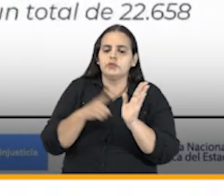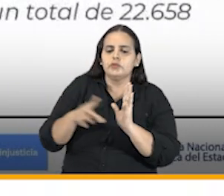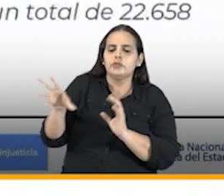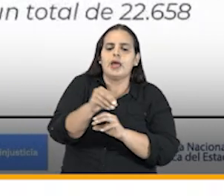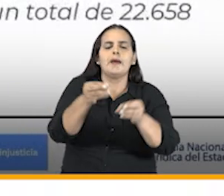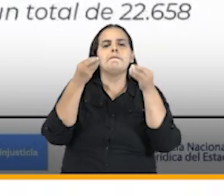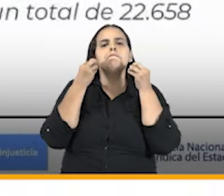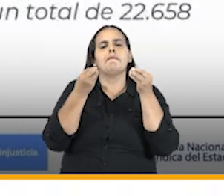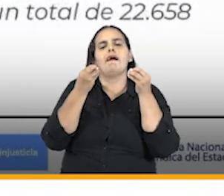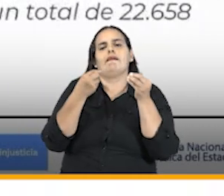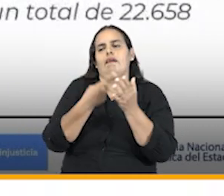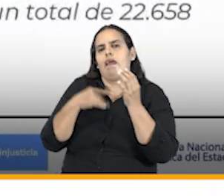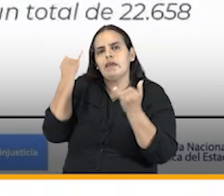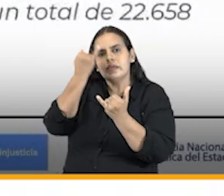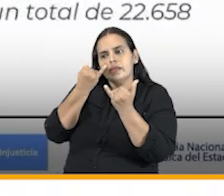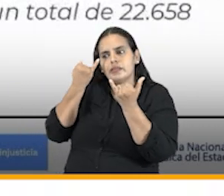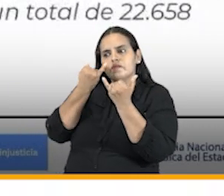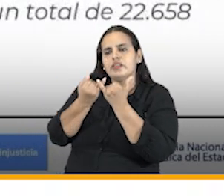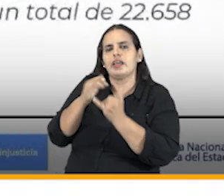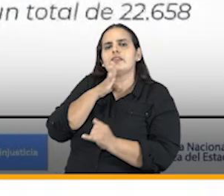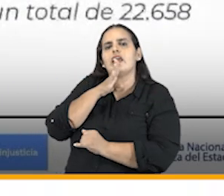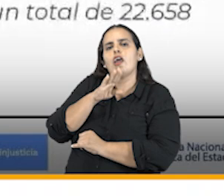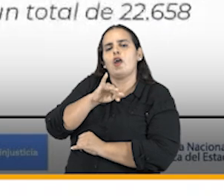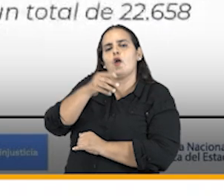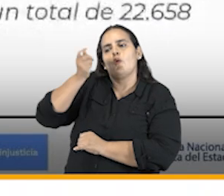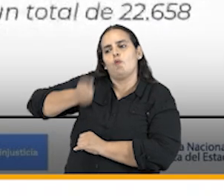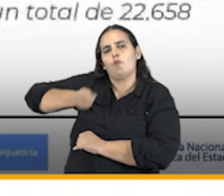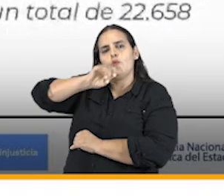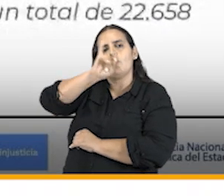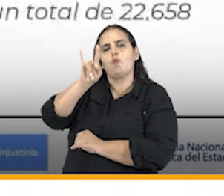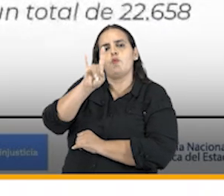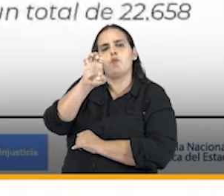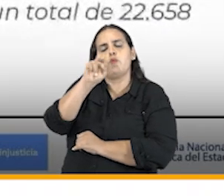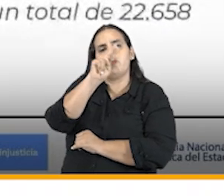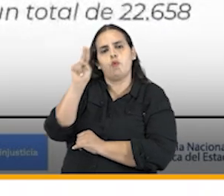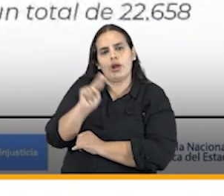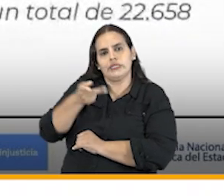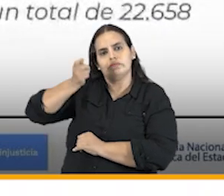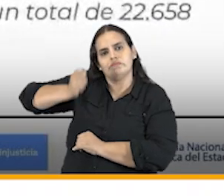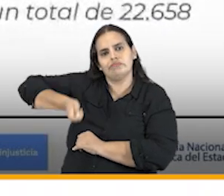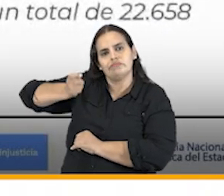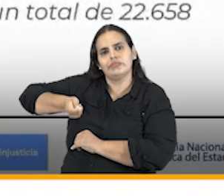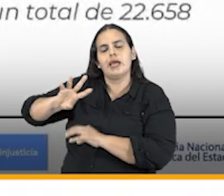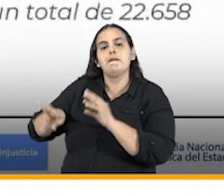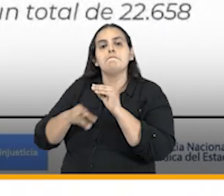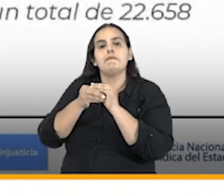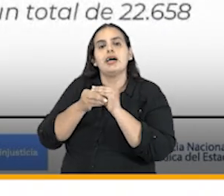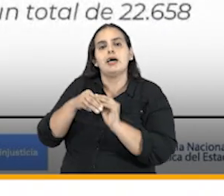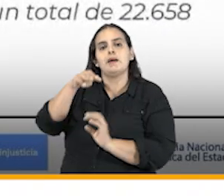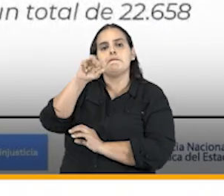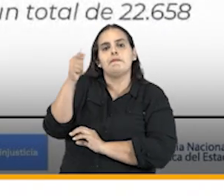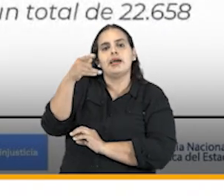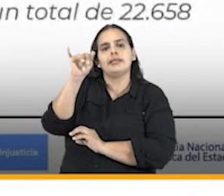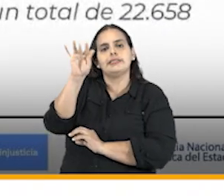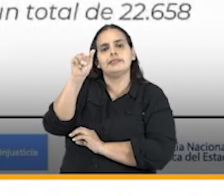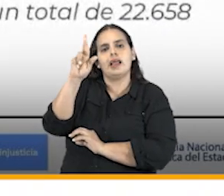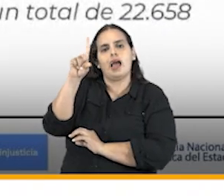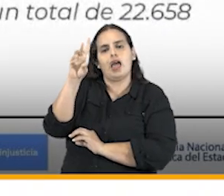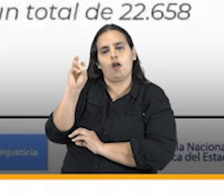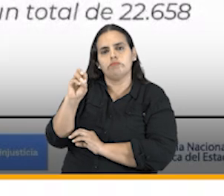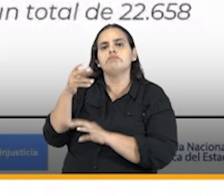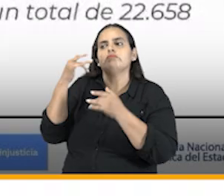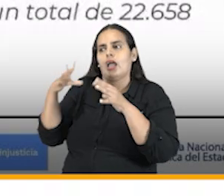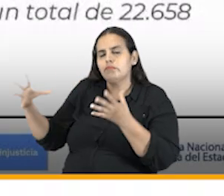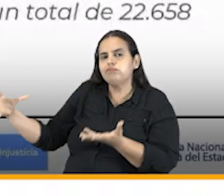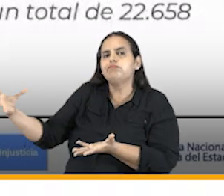identificar los jueces y magistrados de más de 400 mil sentencias en la terminación correcta